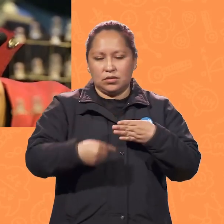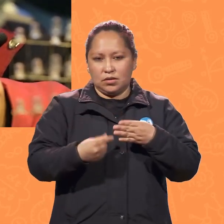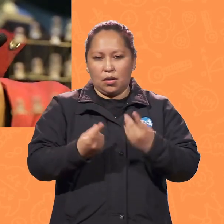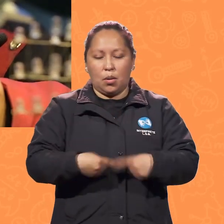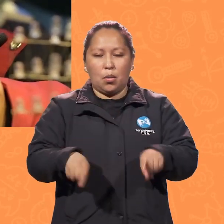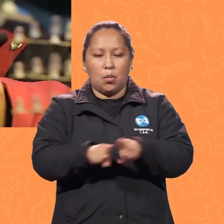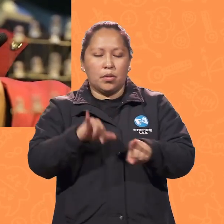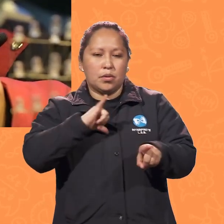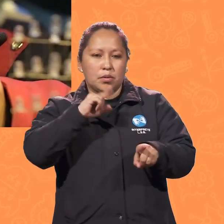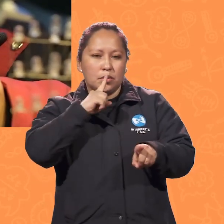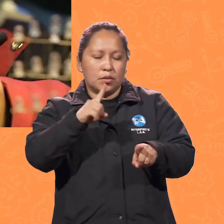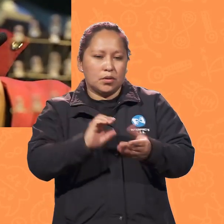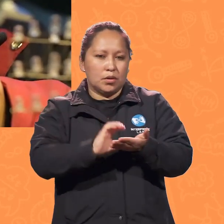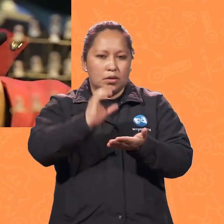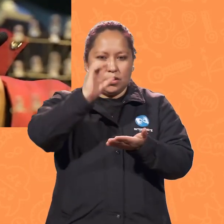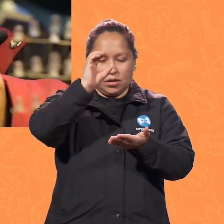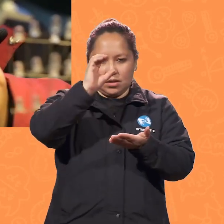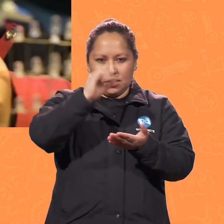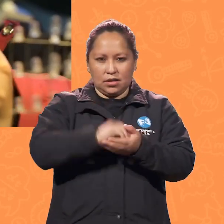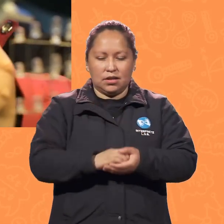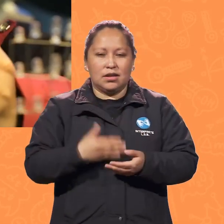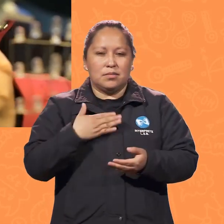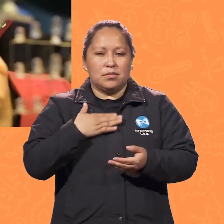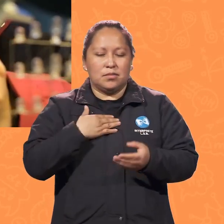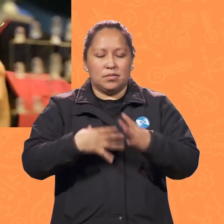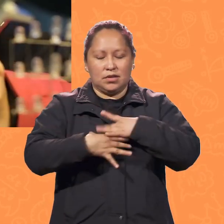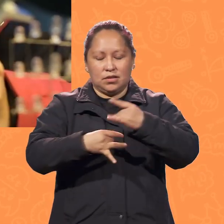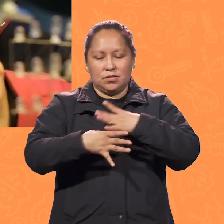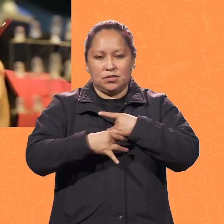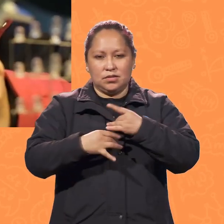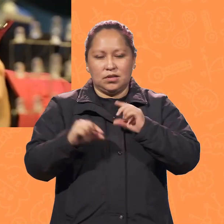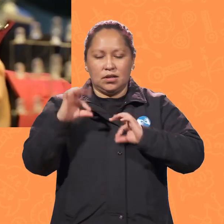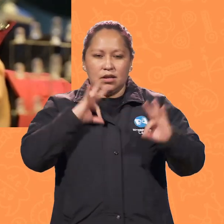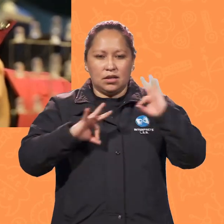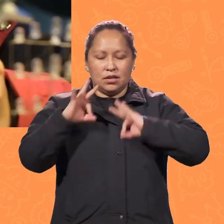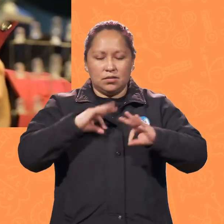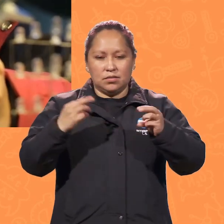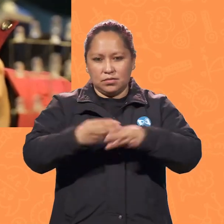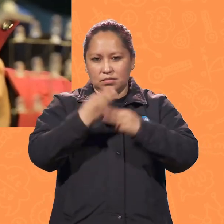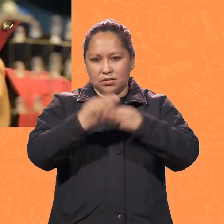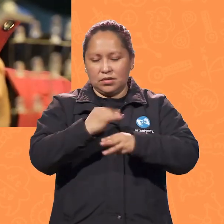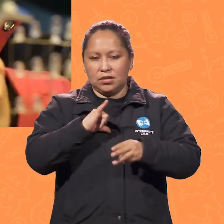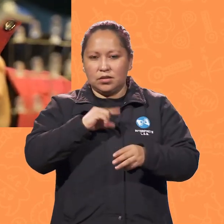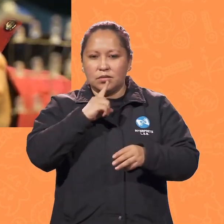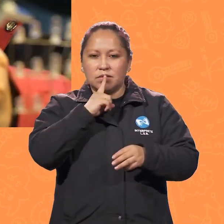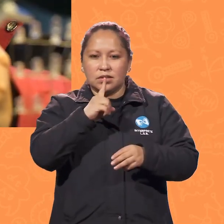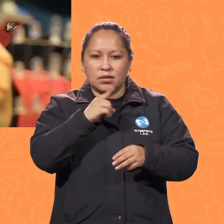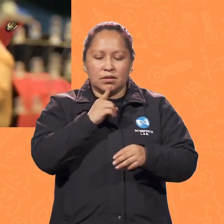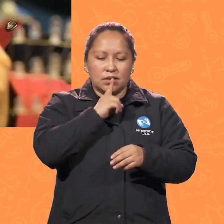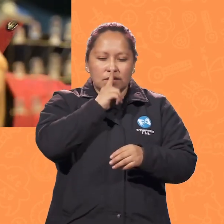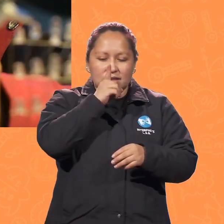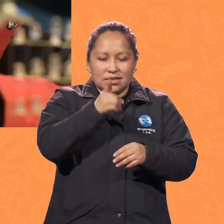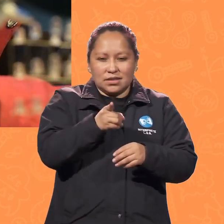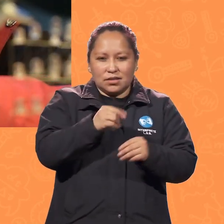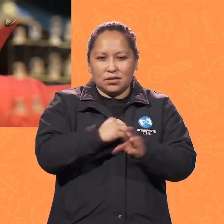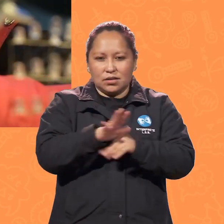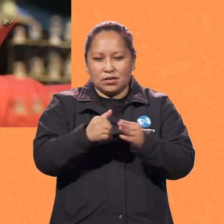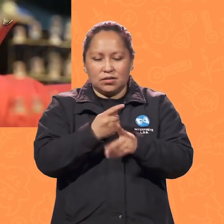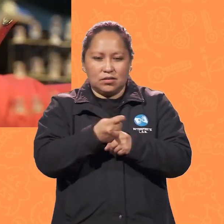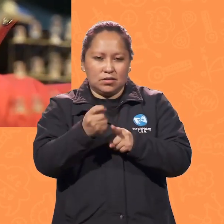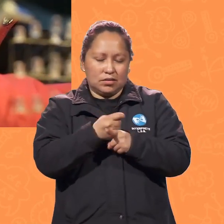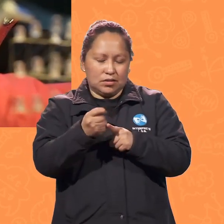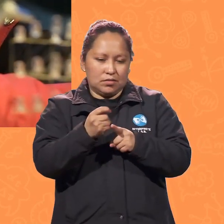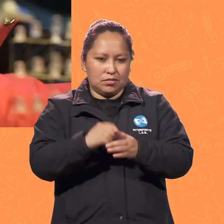colegio, siempre me apasionaba lo que es la física y la matemática. Por eso yo estaba segura que iba a estudiar una ingeniería o algo que sea tecnológico.